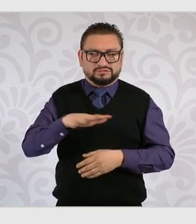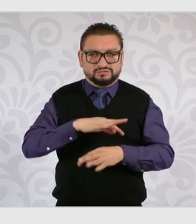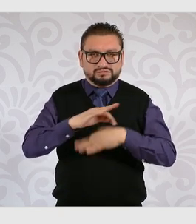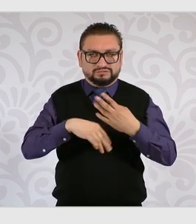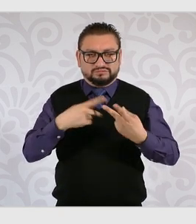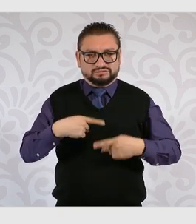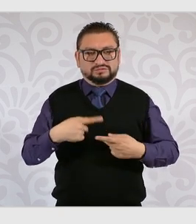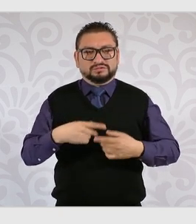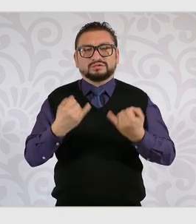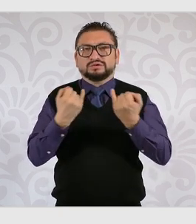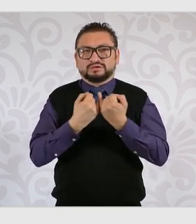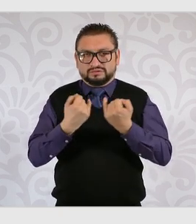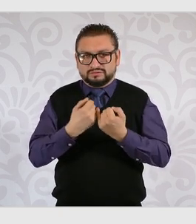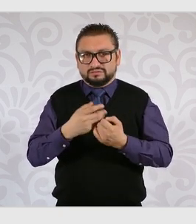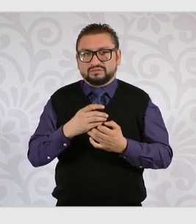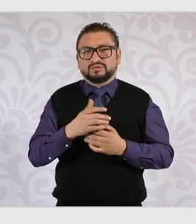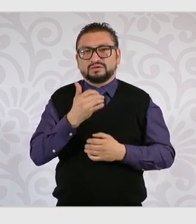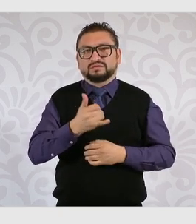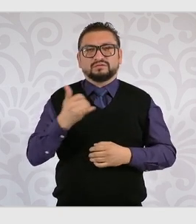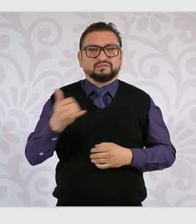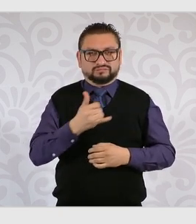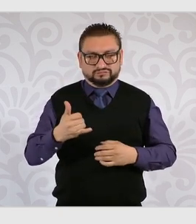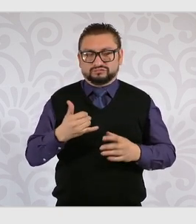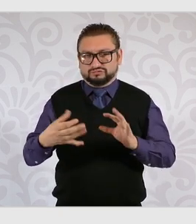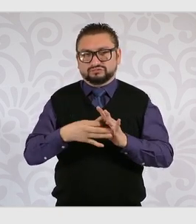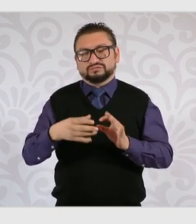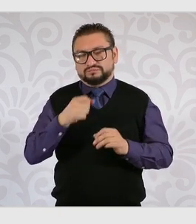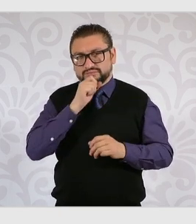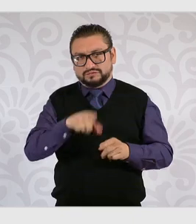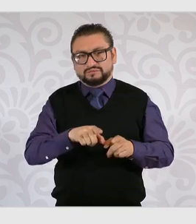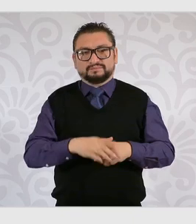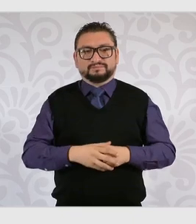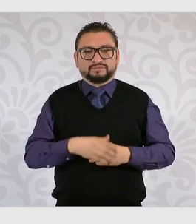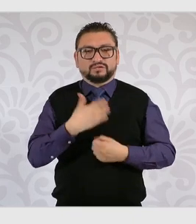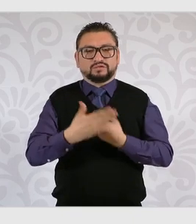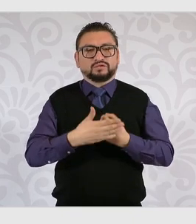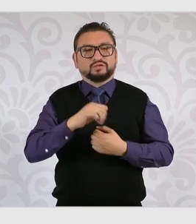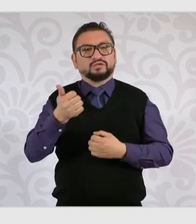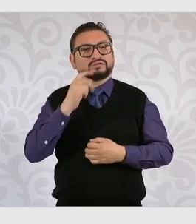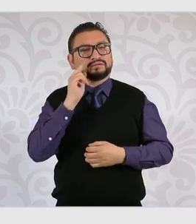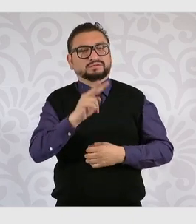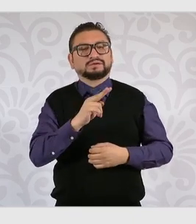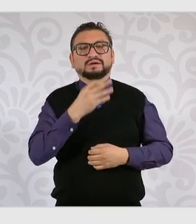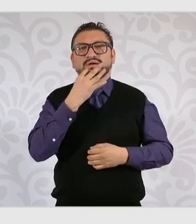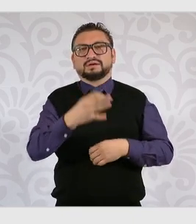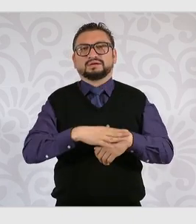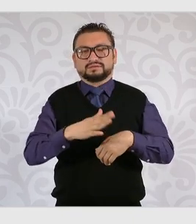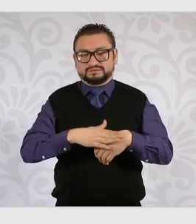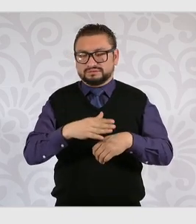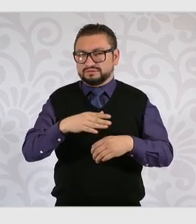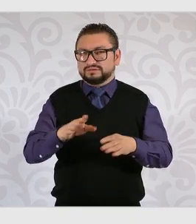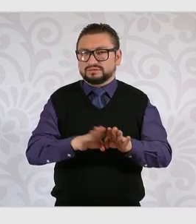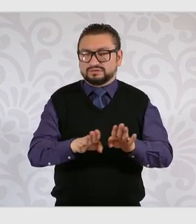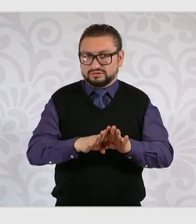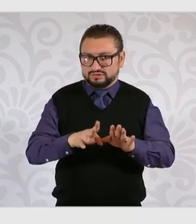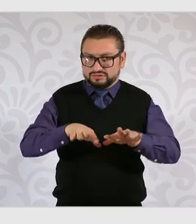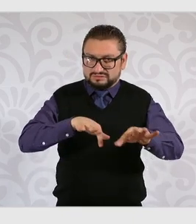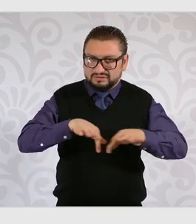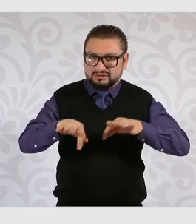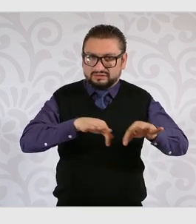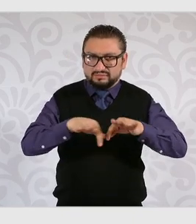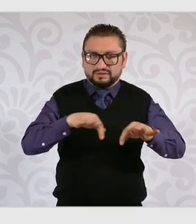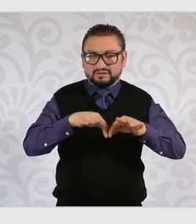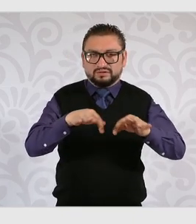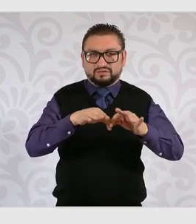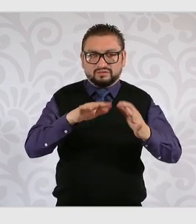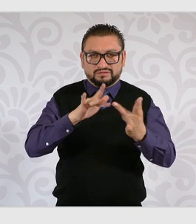supuesto también del Infonavit. Siguiente, por favor. Y comentarles que la regulación del trabajo en plataformas se